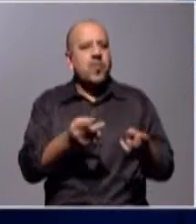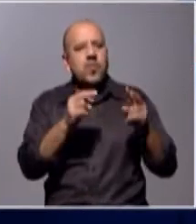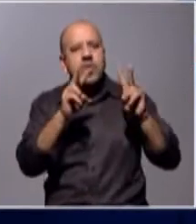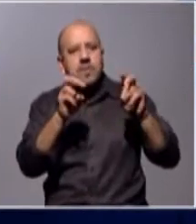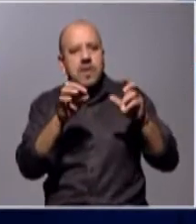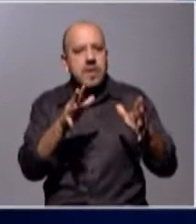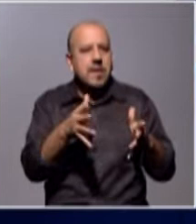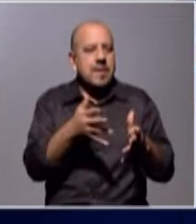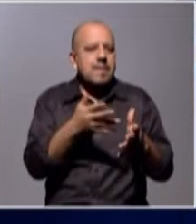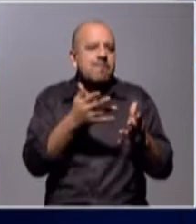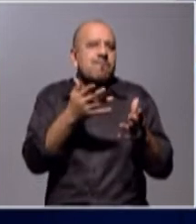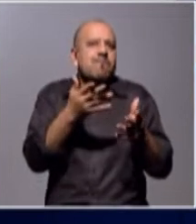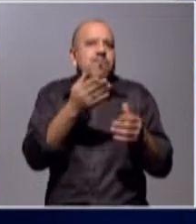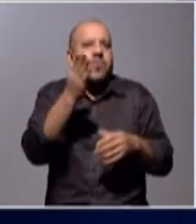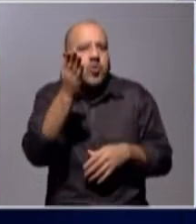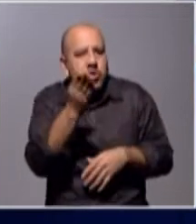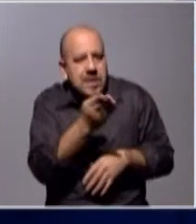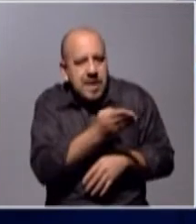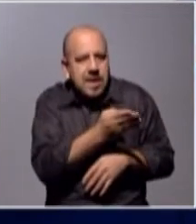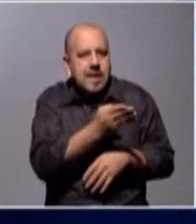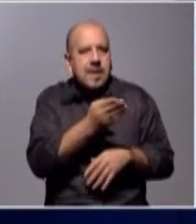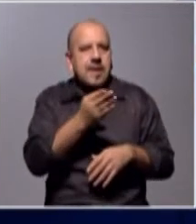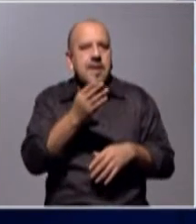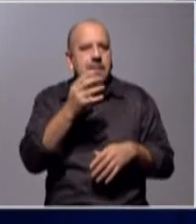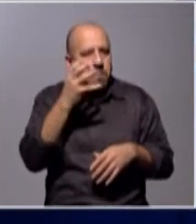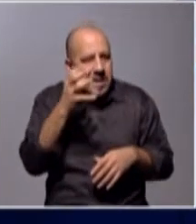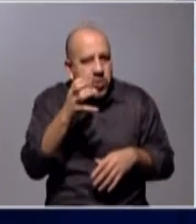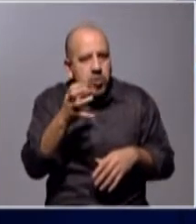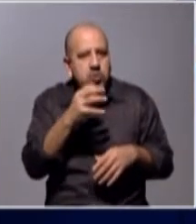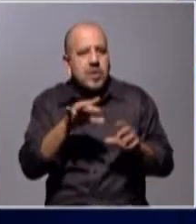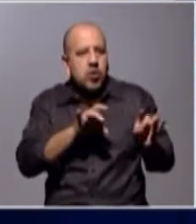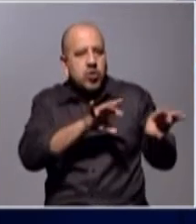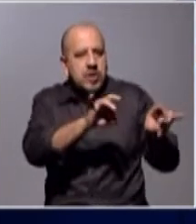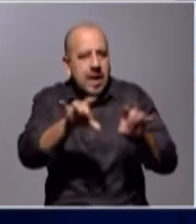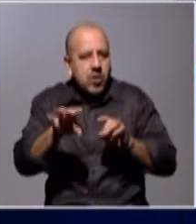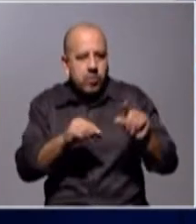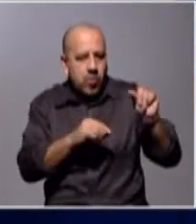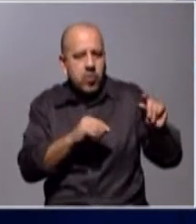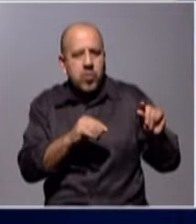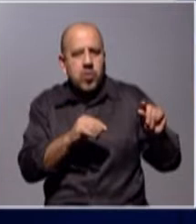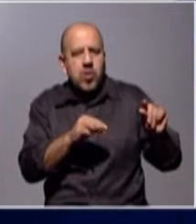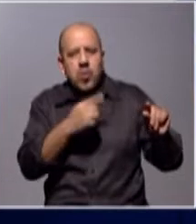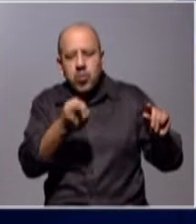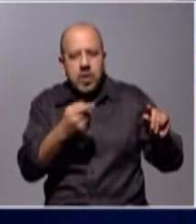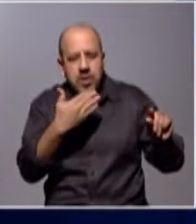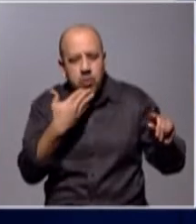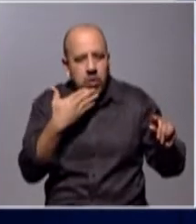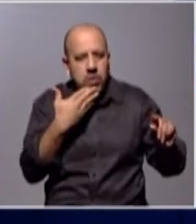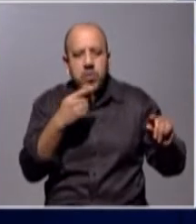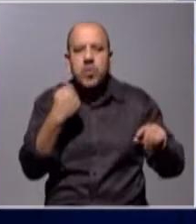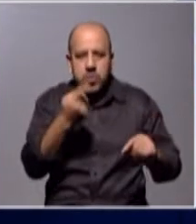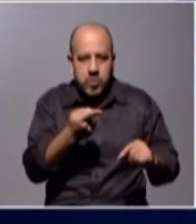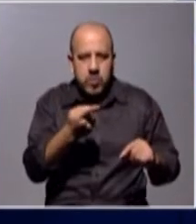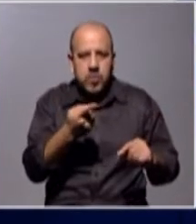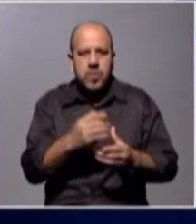bajo de expansión del virus en los niños o en los maestros, fue por otra cosa que dudaron de ese regreso, ¿no?